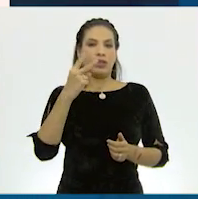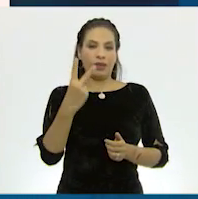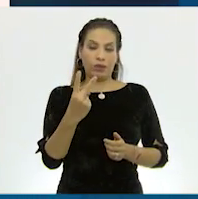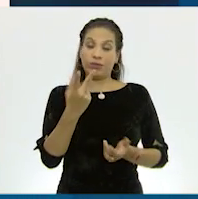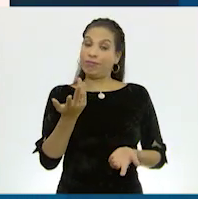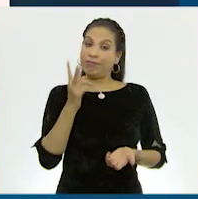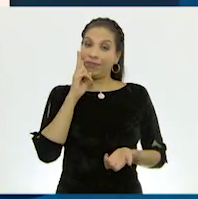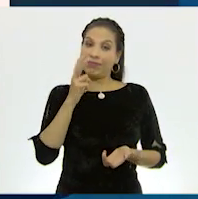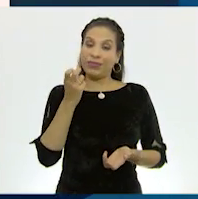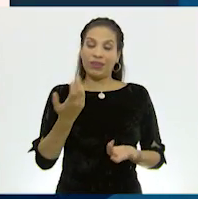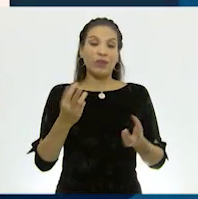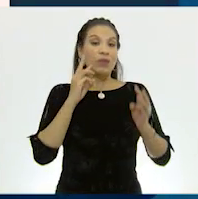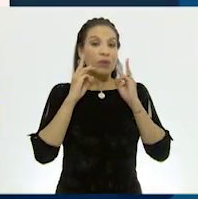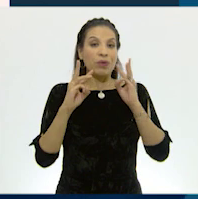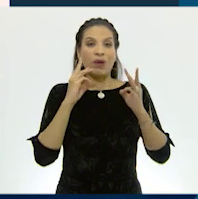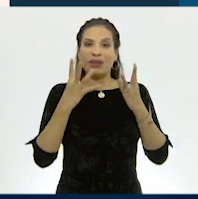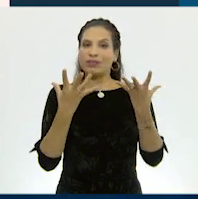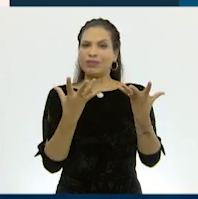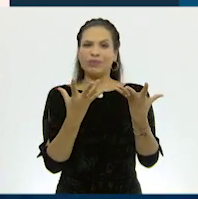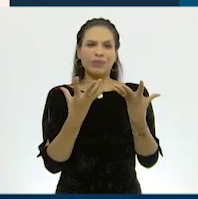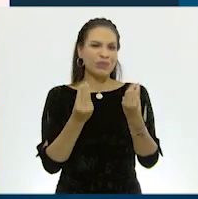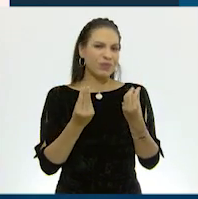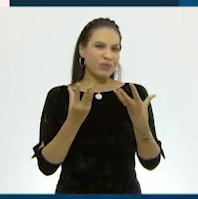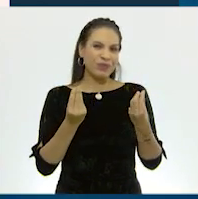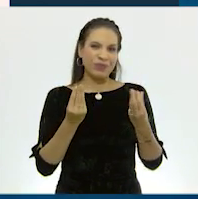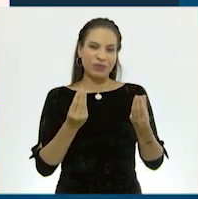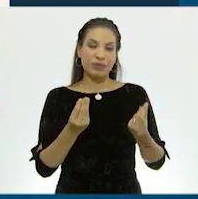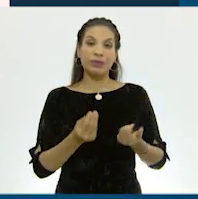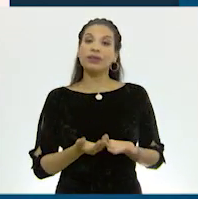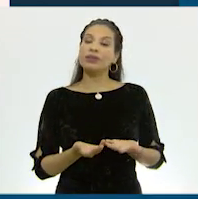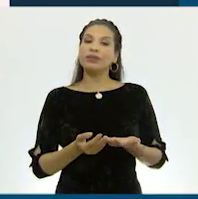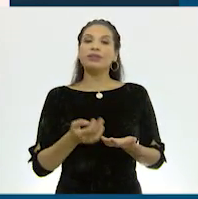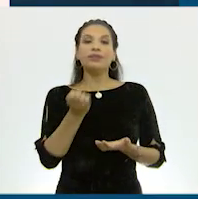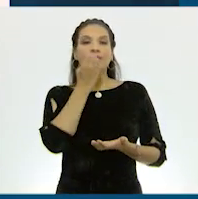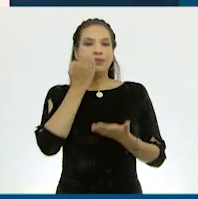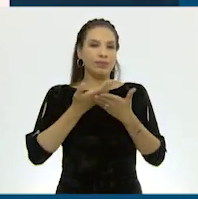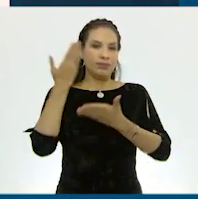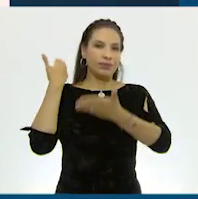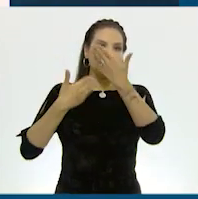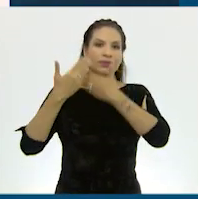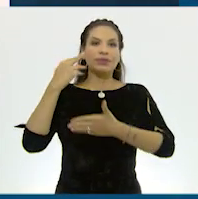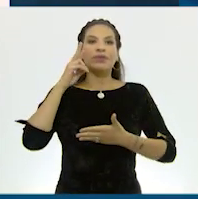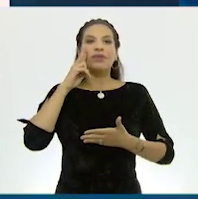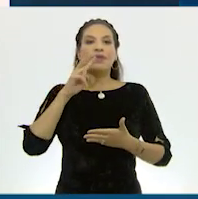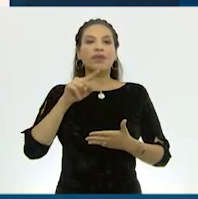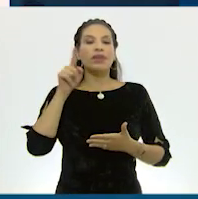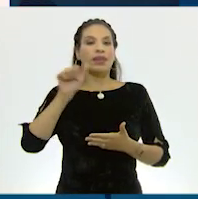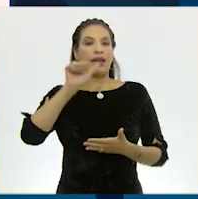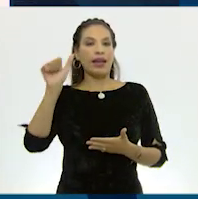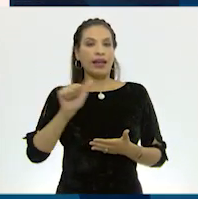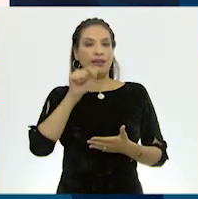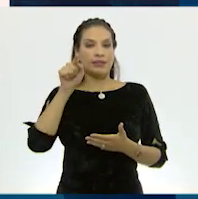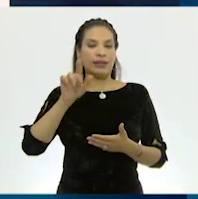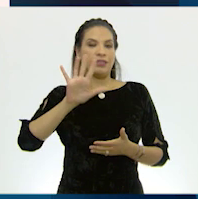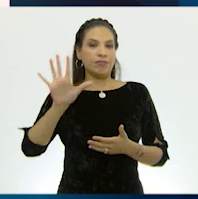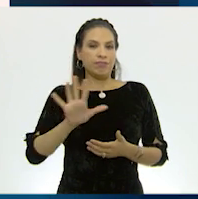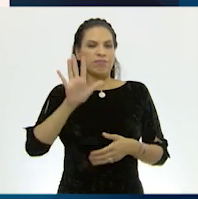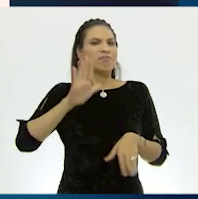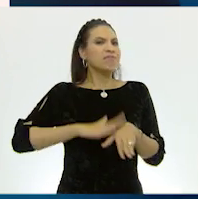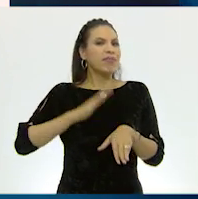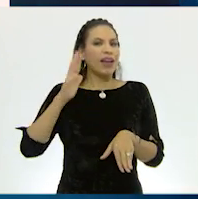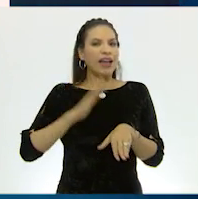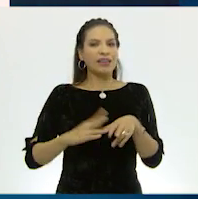¿Qué les parece? ¡Guau, son muchísimos! profesor, sí! En clases anteriores vimos que Asia es el continente con